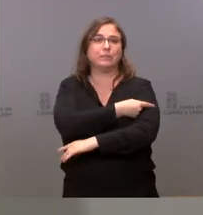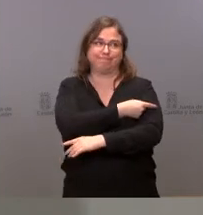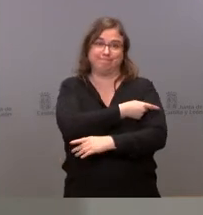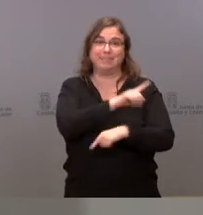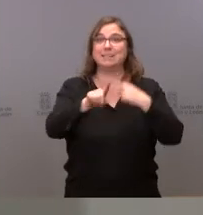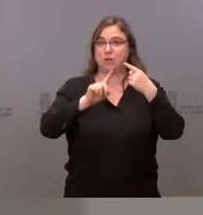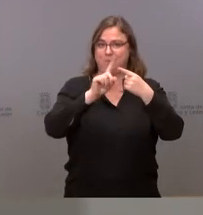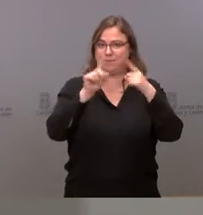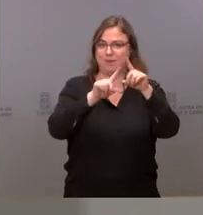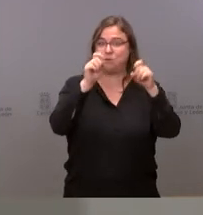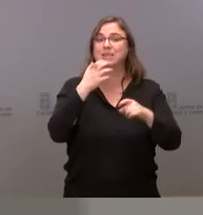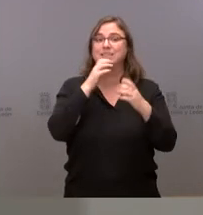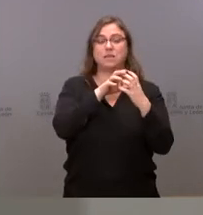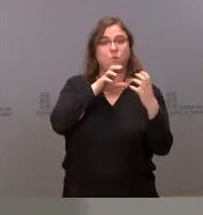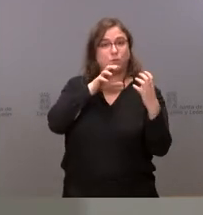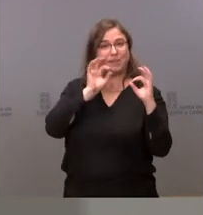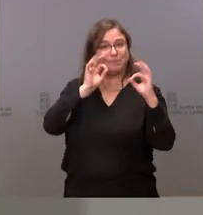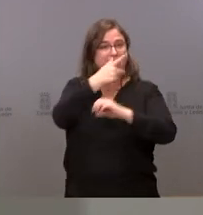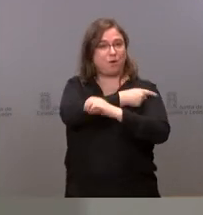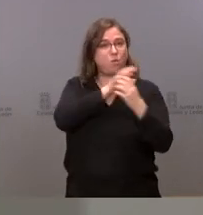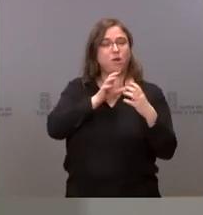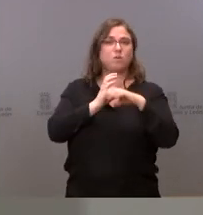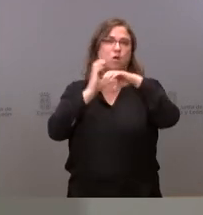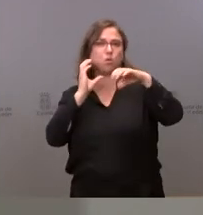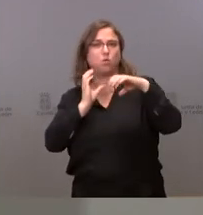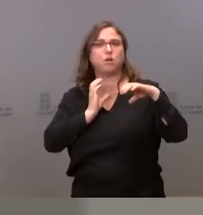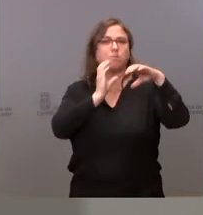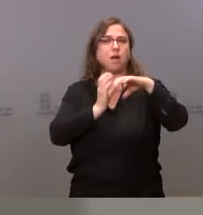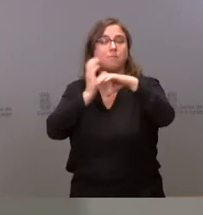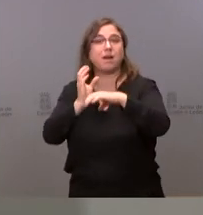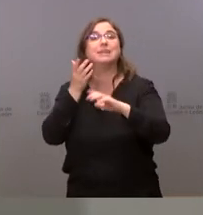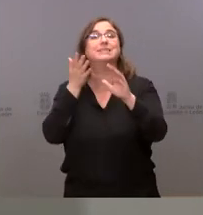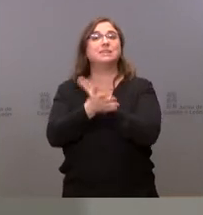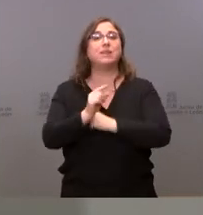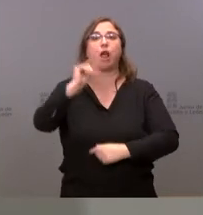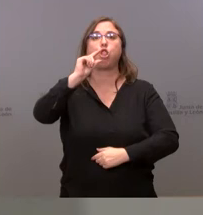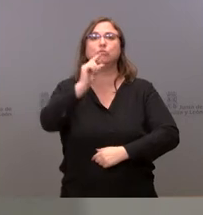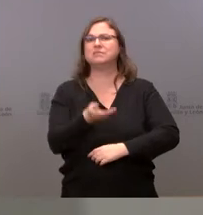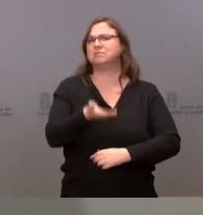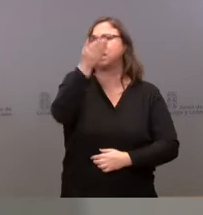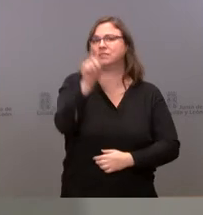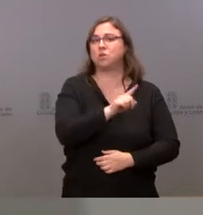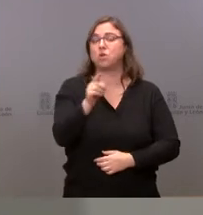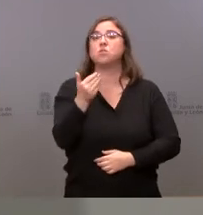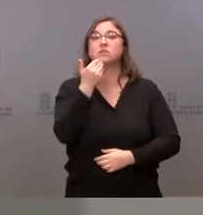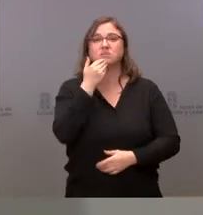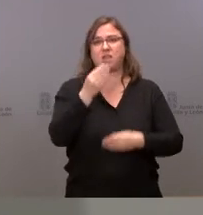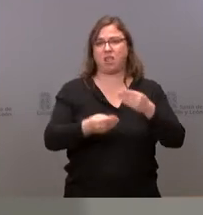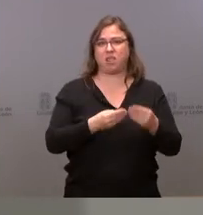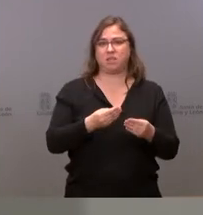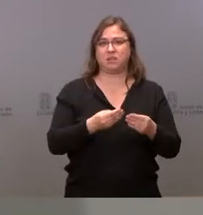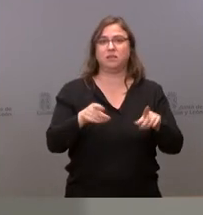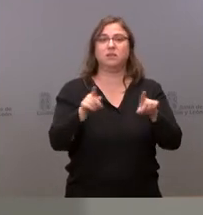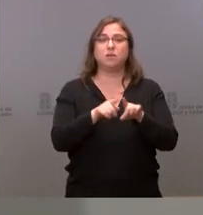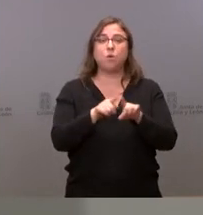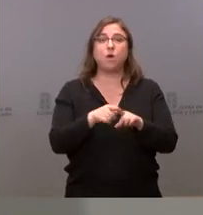si estas unidades móviles de vacunación supone más dosis de vacunas porque lógicamente si lo que se trata es